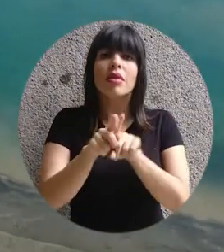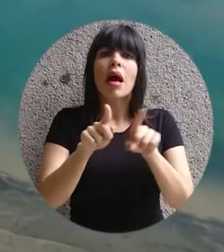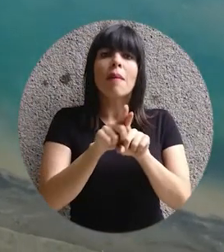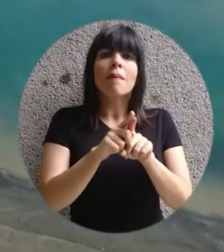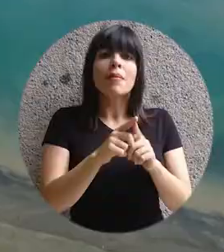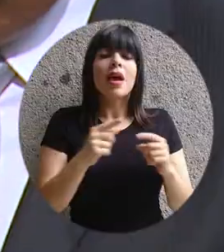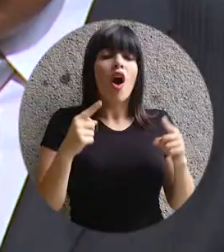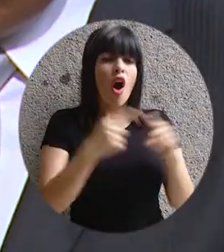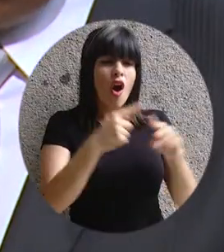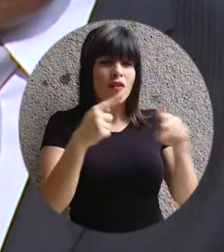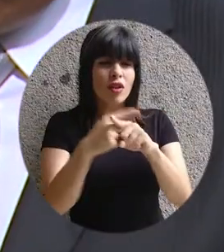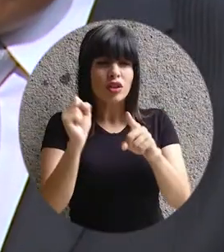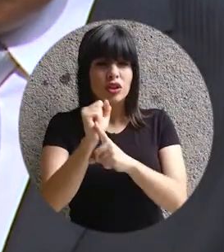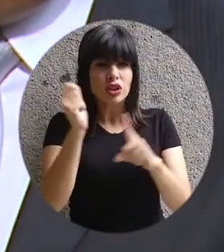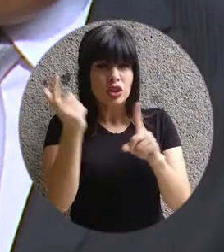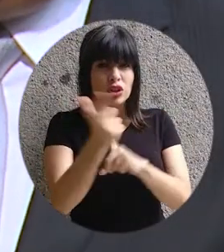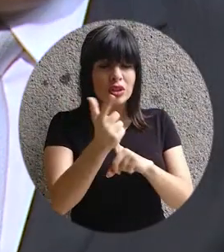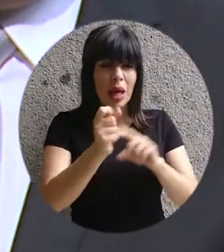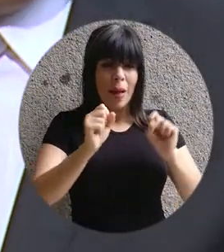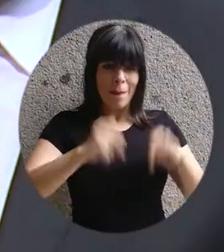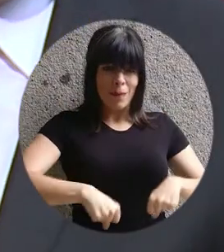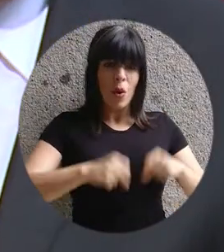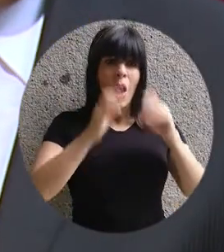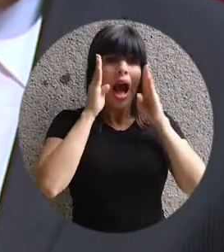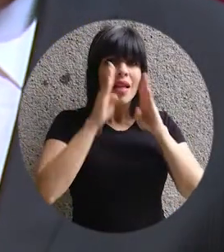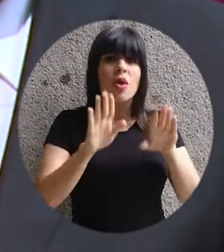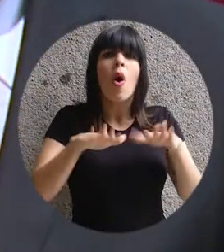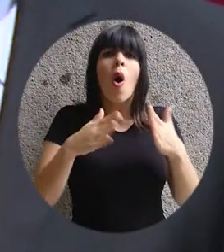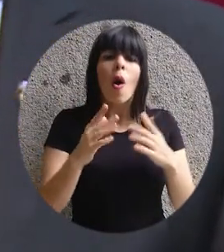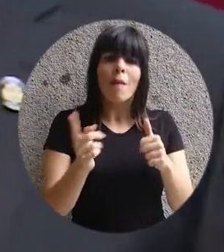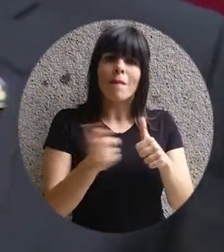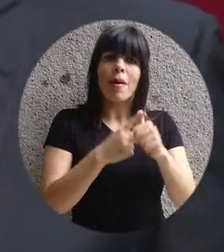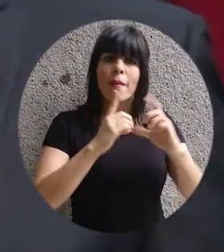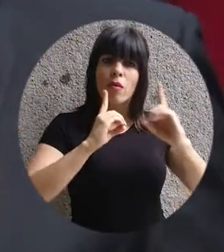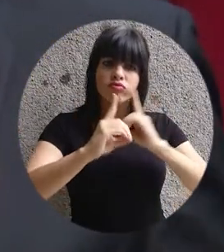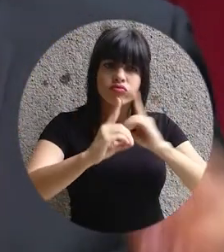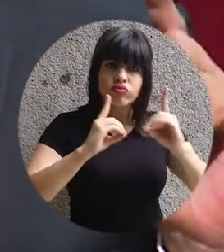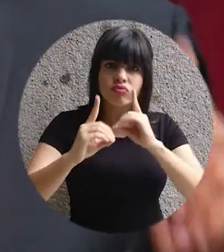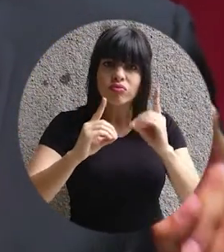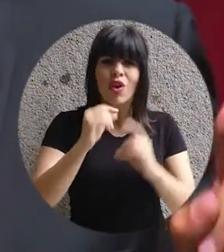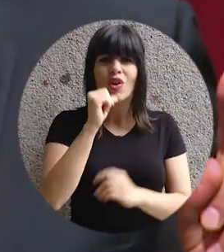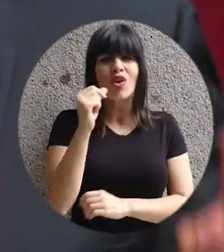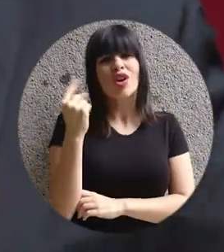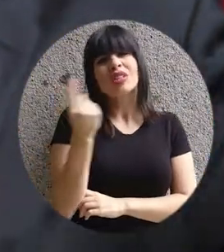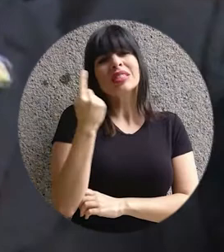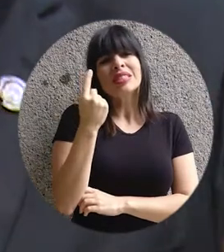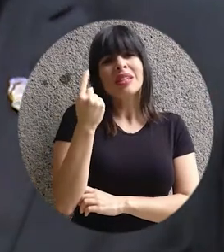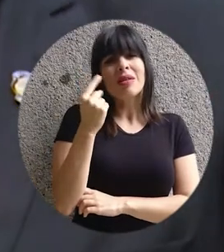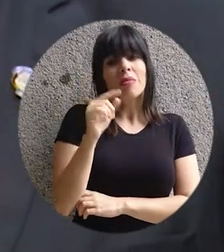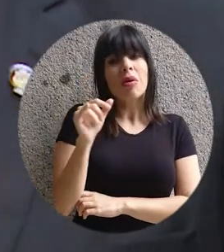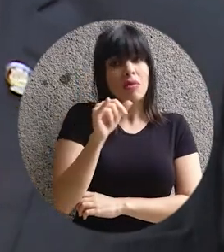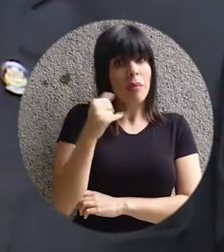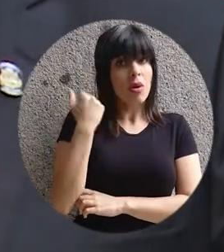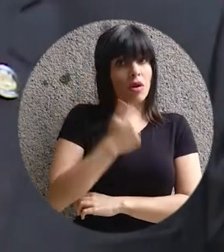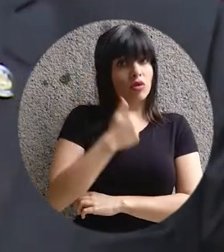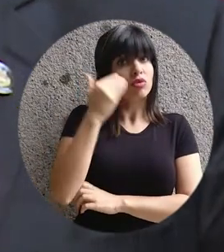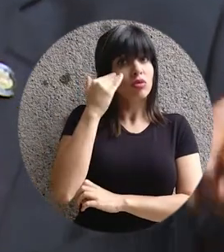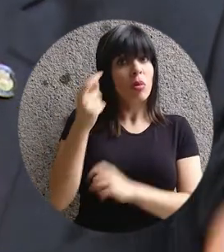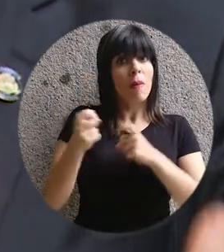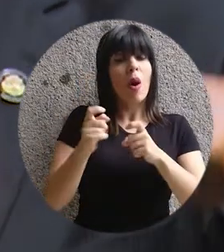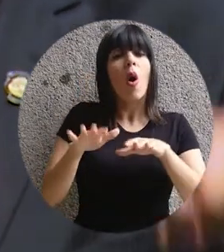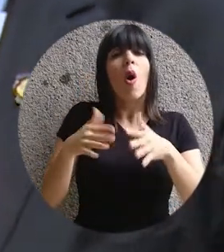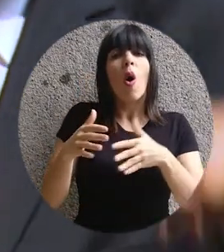demostramos que la conflictividad social podía atenderse recurriendo al diálogo ciudadano y no siempre, como también supimos hacerlo,